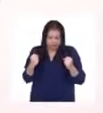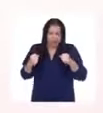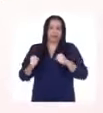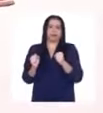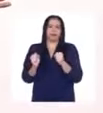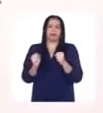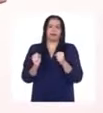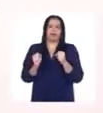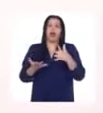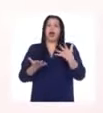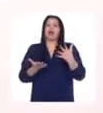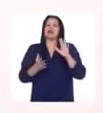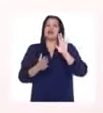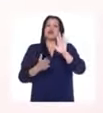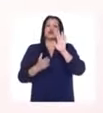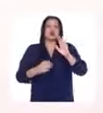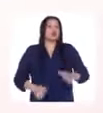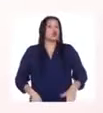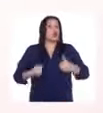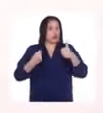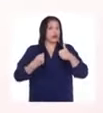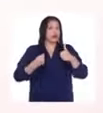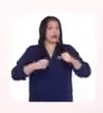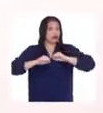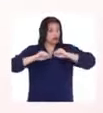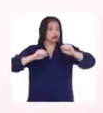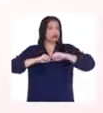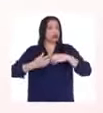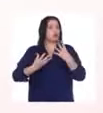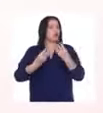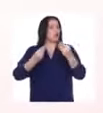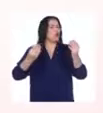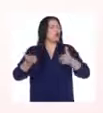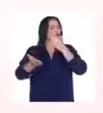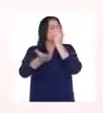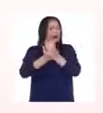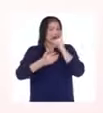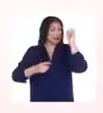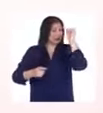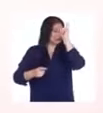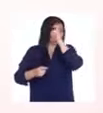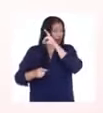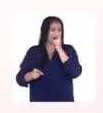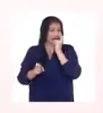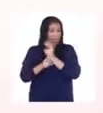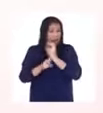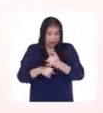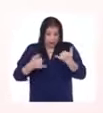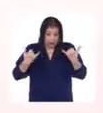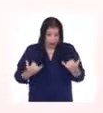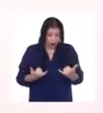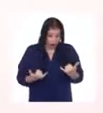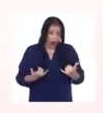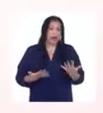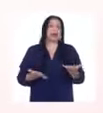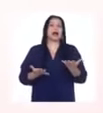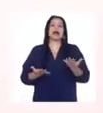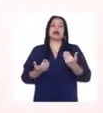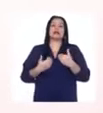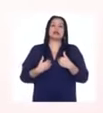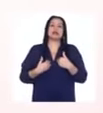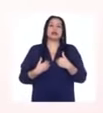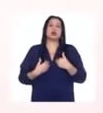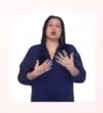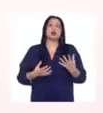La vida de atleta de Inés ha estado llena de obstáculos. Ahora que se ha enfrentado a la más grande desilusión de su vida